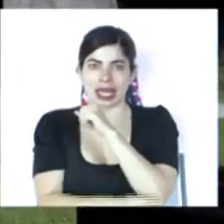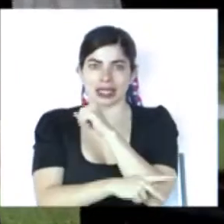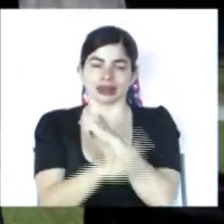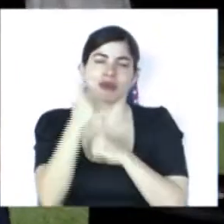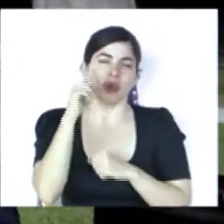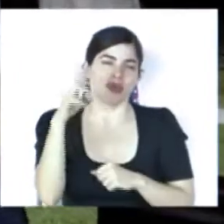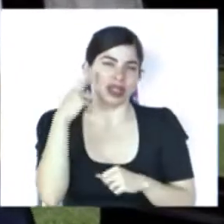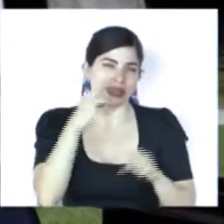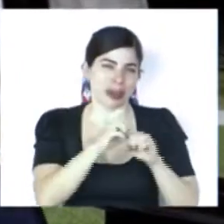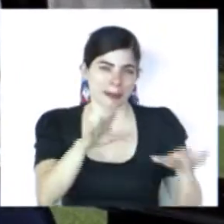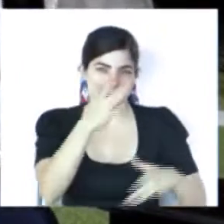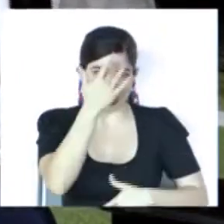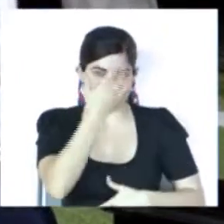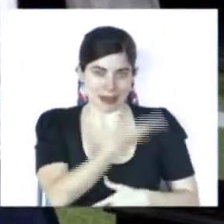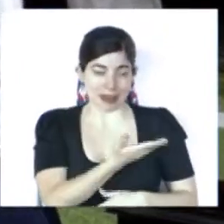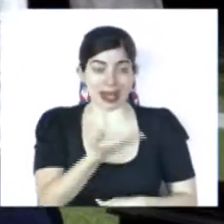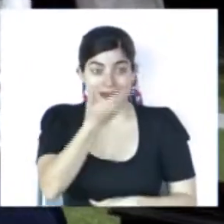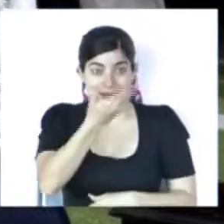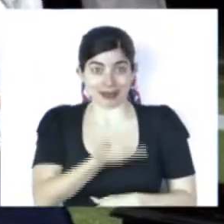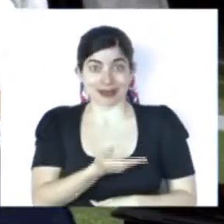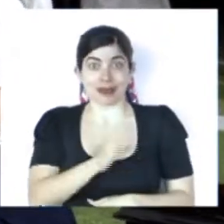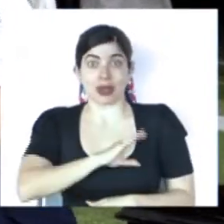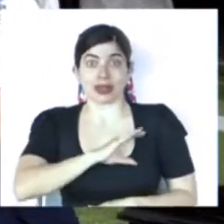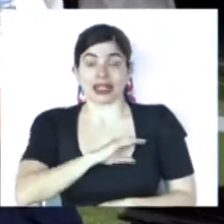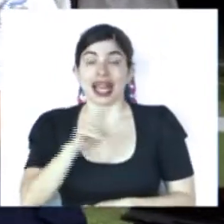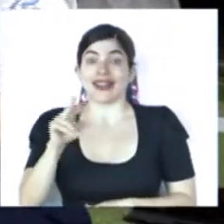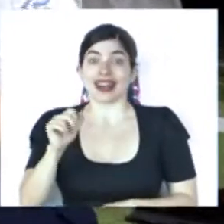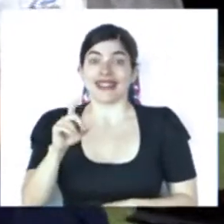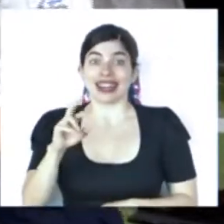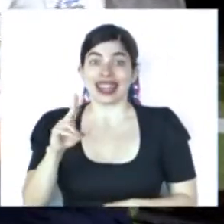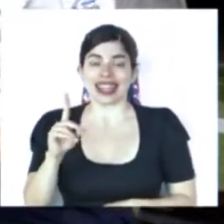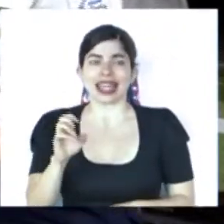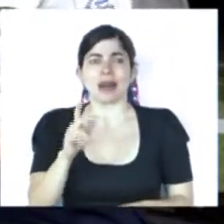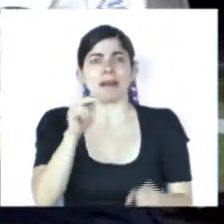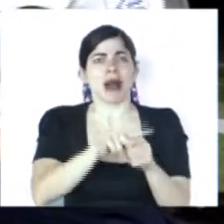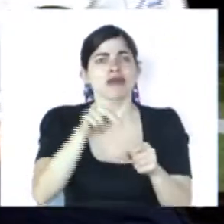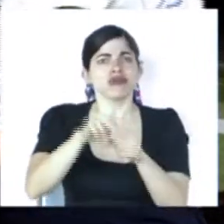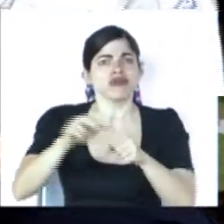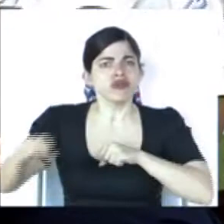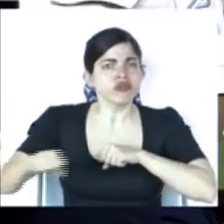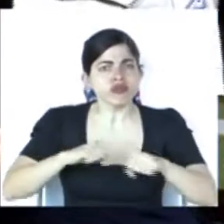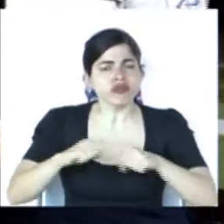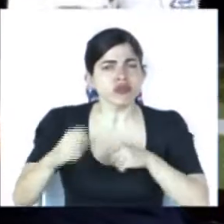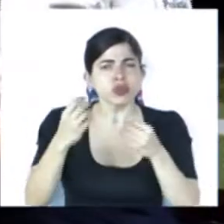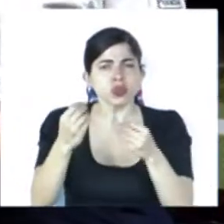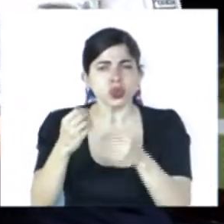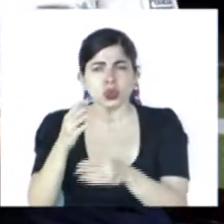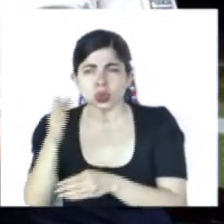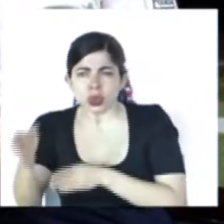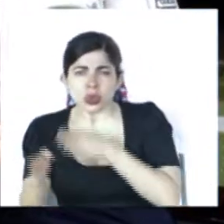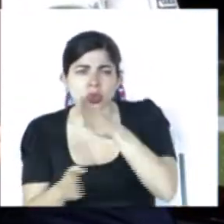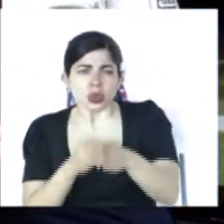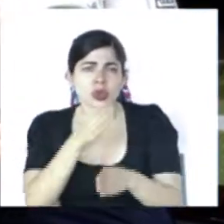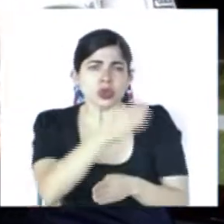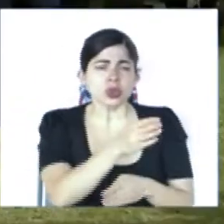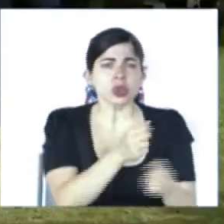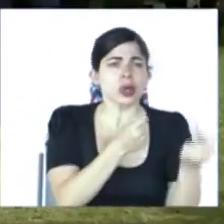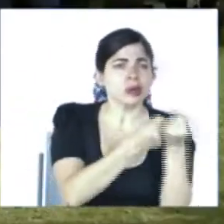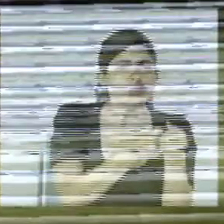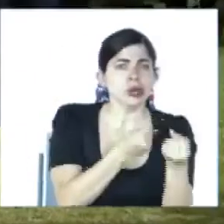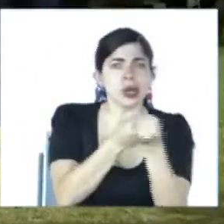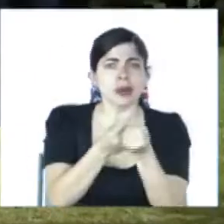de la pandemia. La agente Valverde ha tenido una participación de gran impacto operativo realizando acompañamiento esmerado del